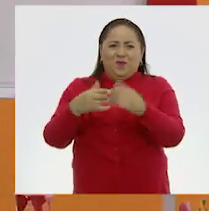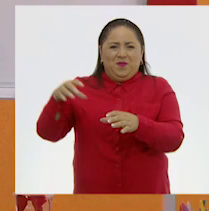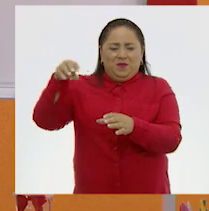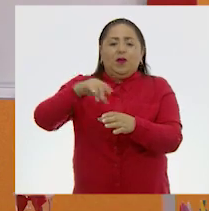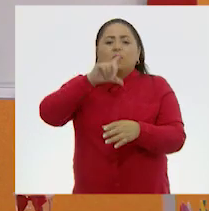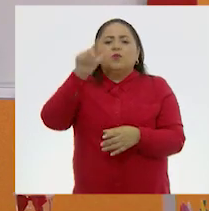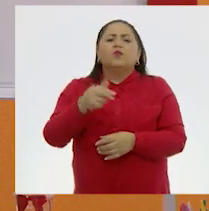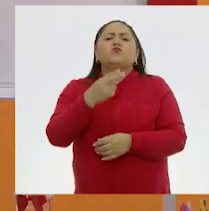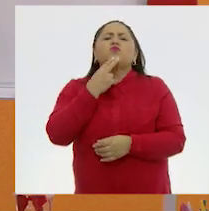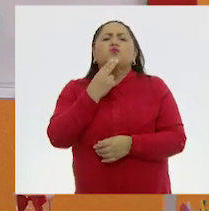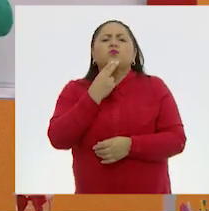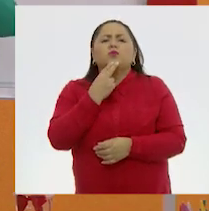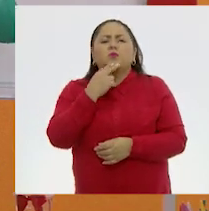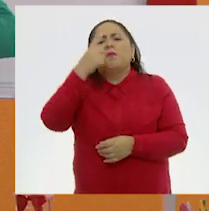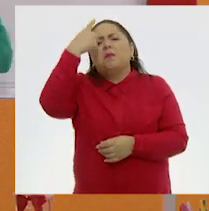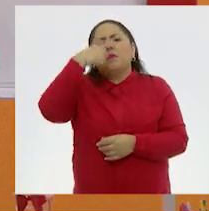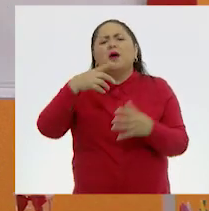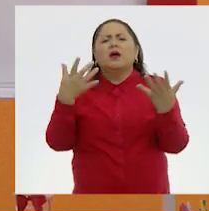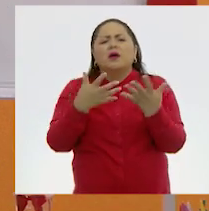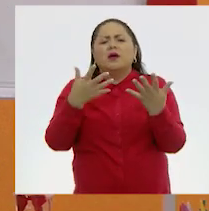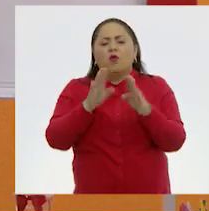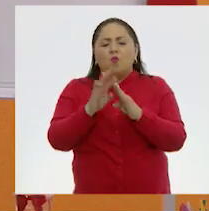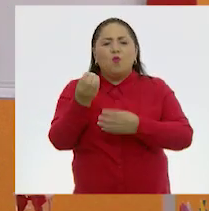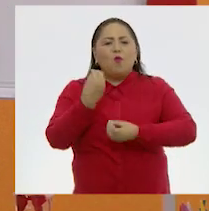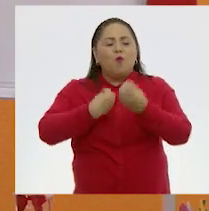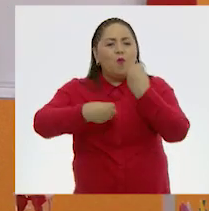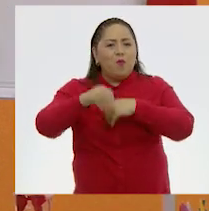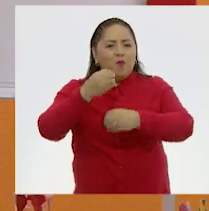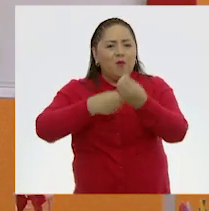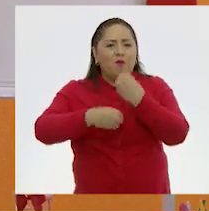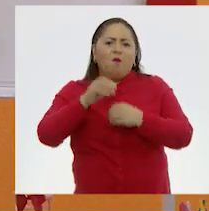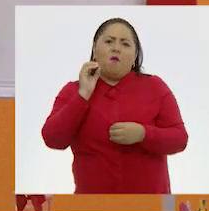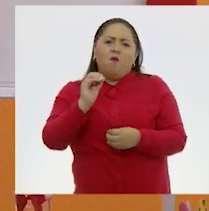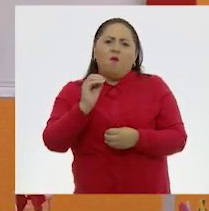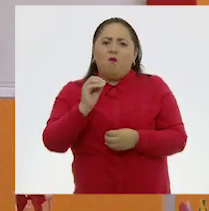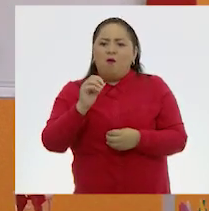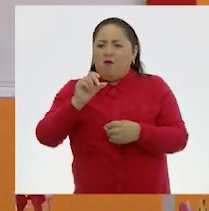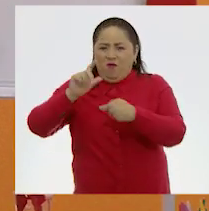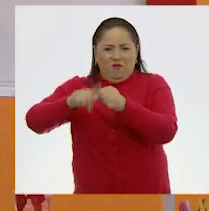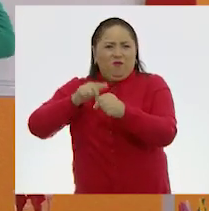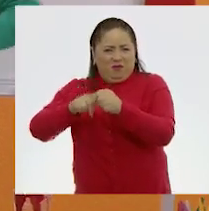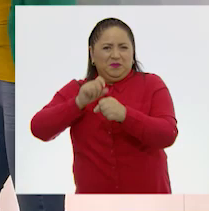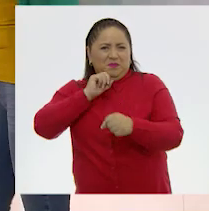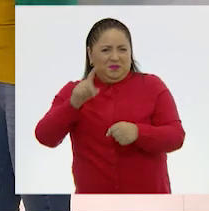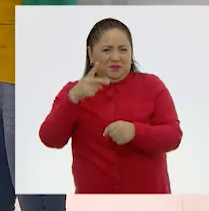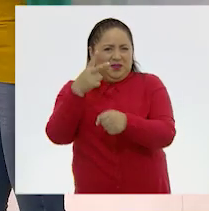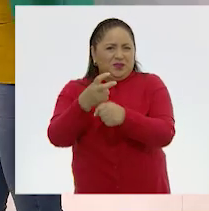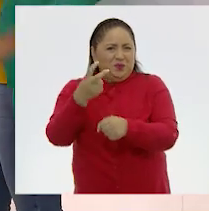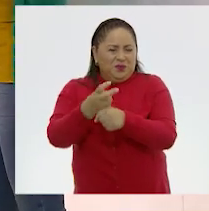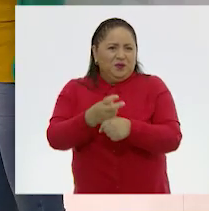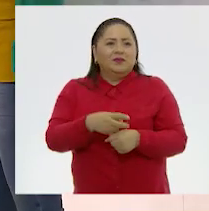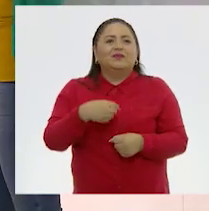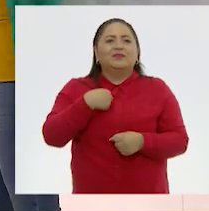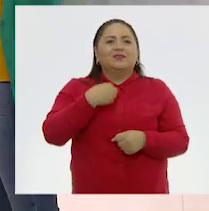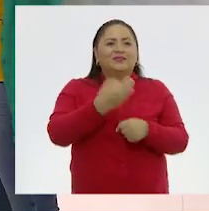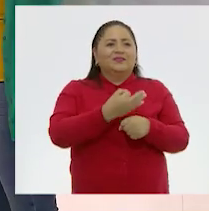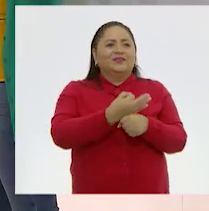ahora los utilizáramos para hacer una obra con los secundarios. ¿Te gusta? Sí, me estoy